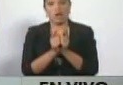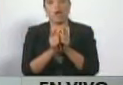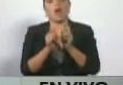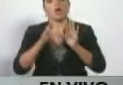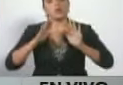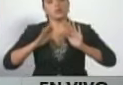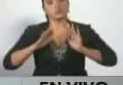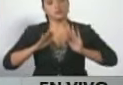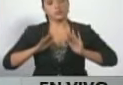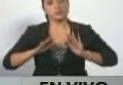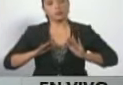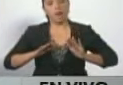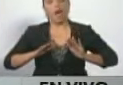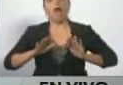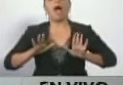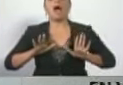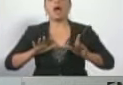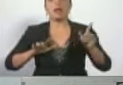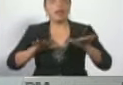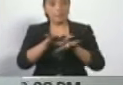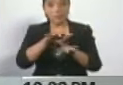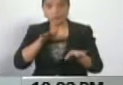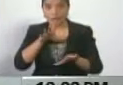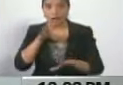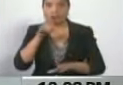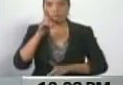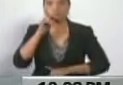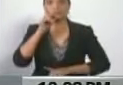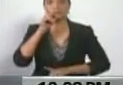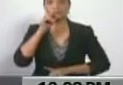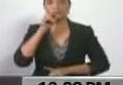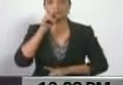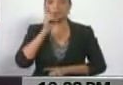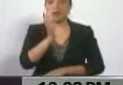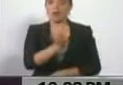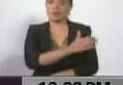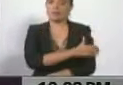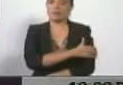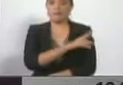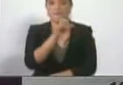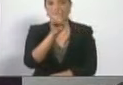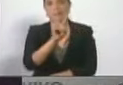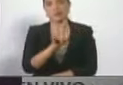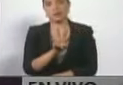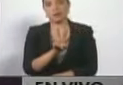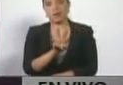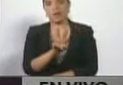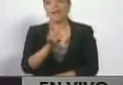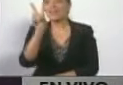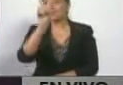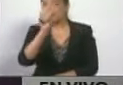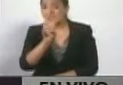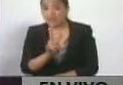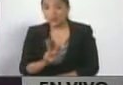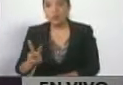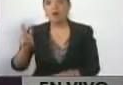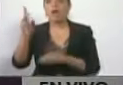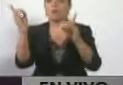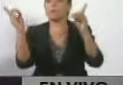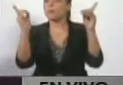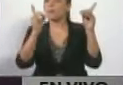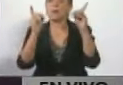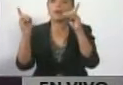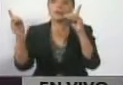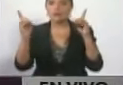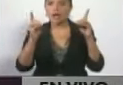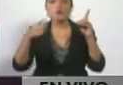grandes rectificaciones políticas en el campo de la derecha extrema venezolana y Venezuela encuentre por la vía del diálogo puntos de